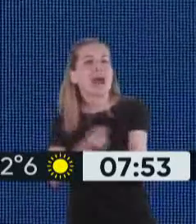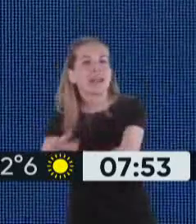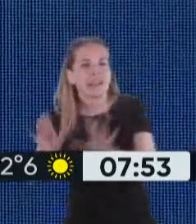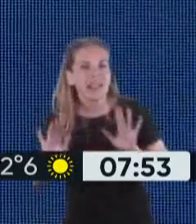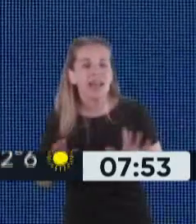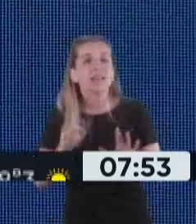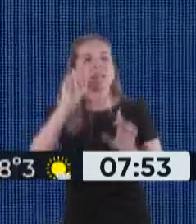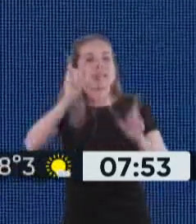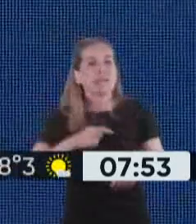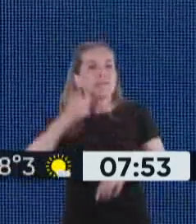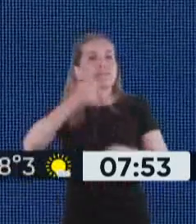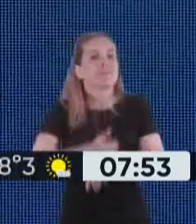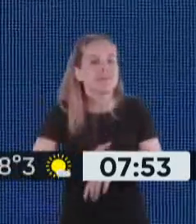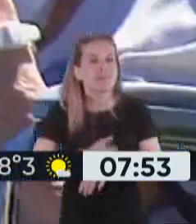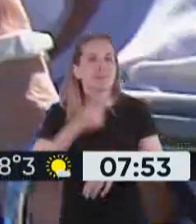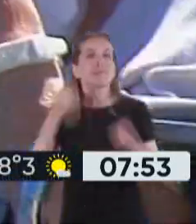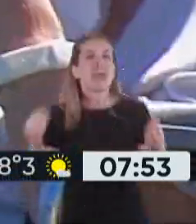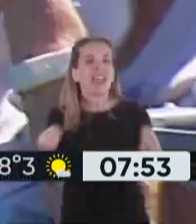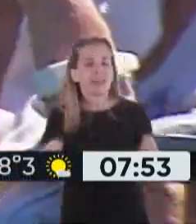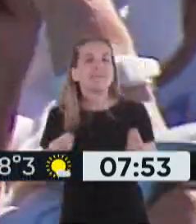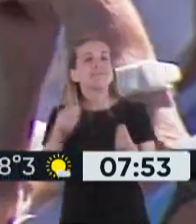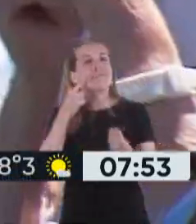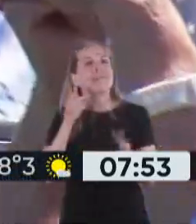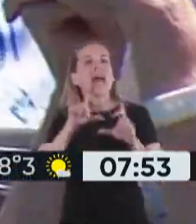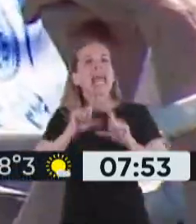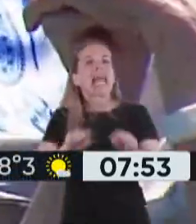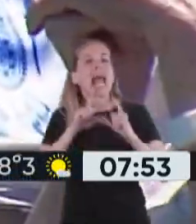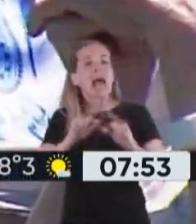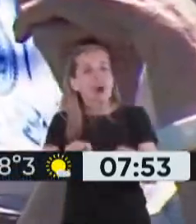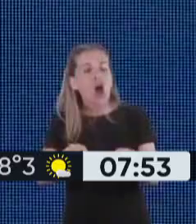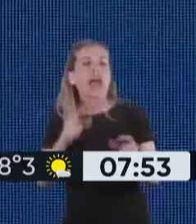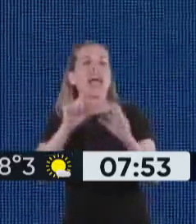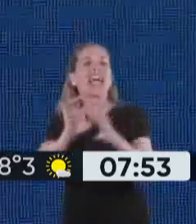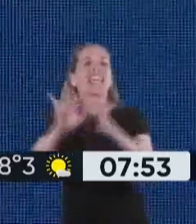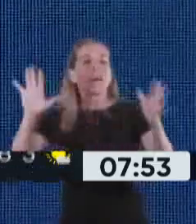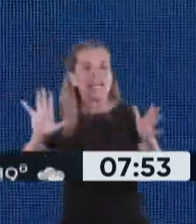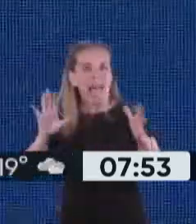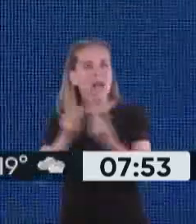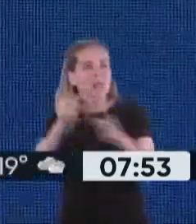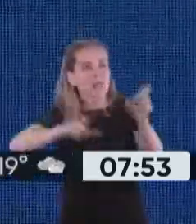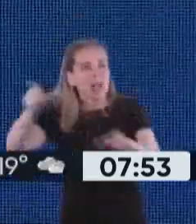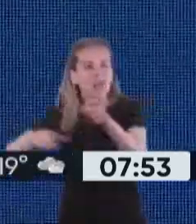al frente del reclamo de libertad de los que están siendo injustamente perseguidos.